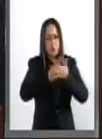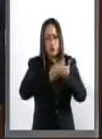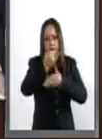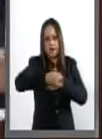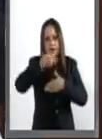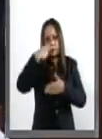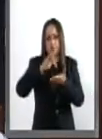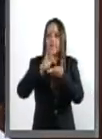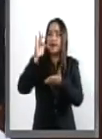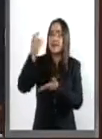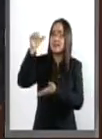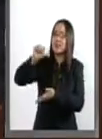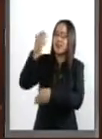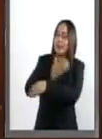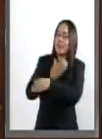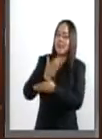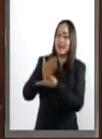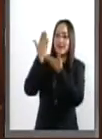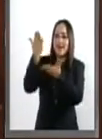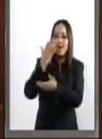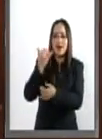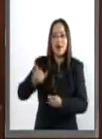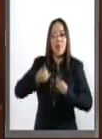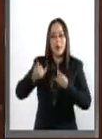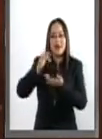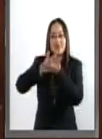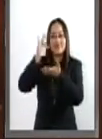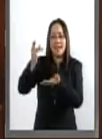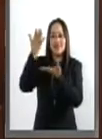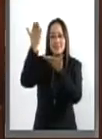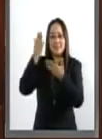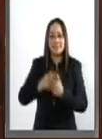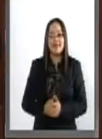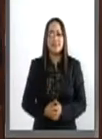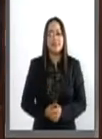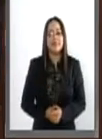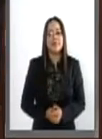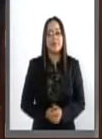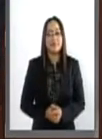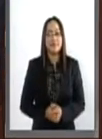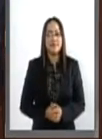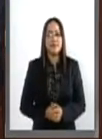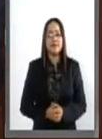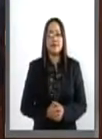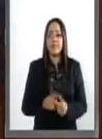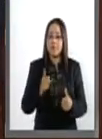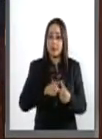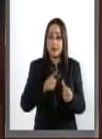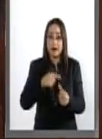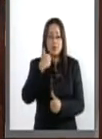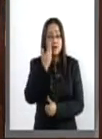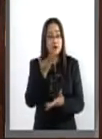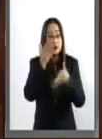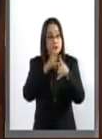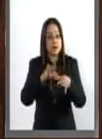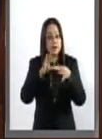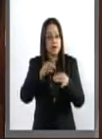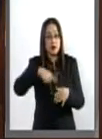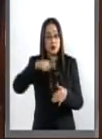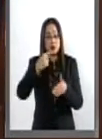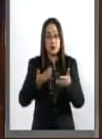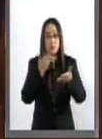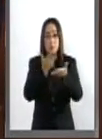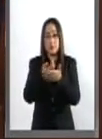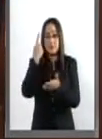Gracias por acompañarnos a los jóvenes alumnos aquí presentes. En primer término, proponemos una